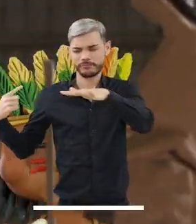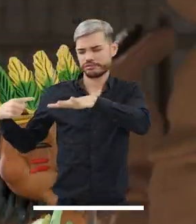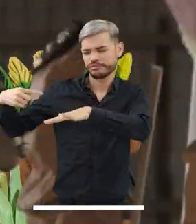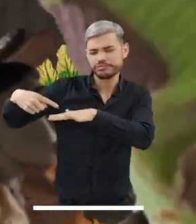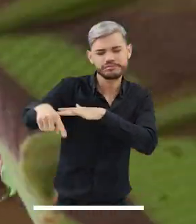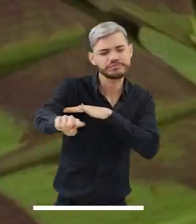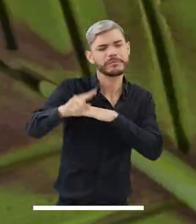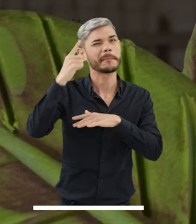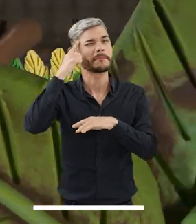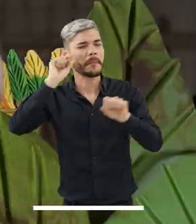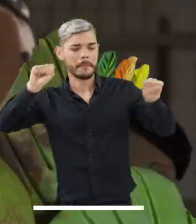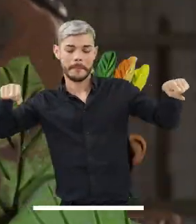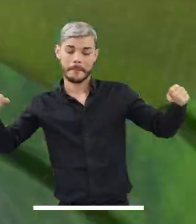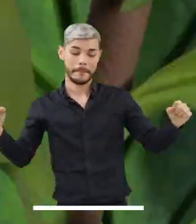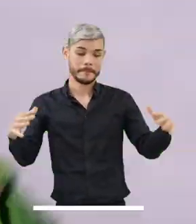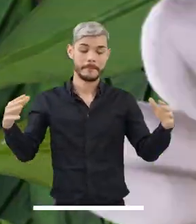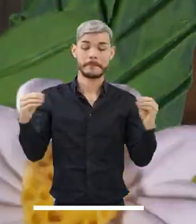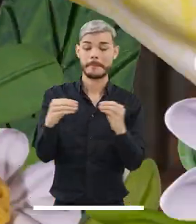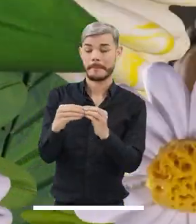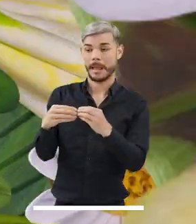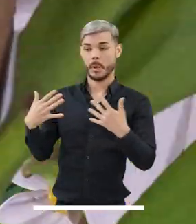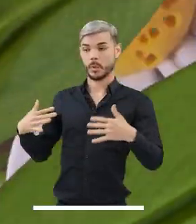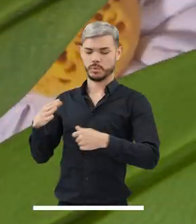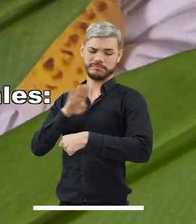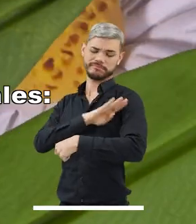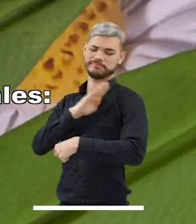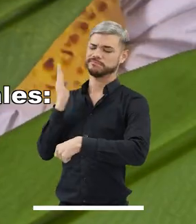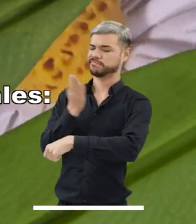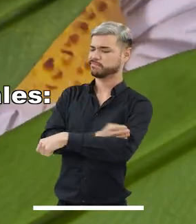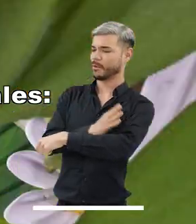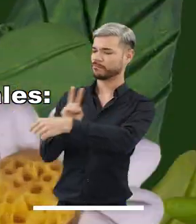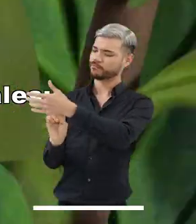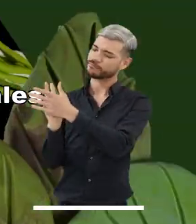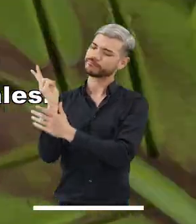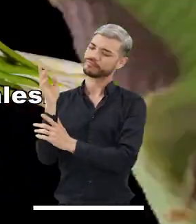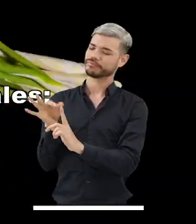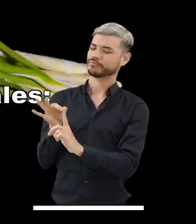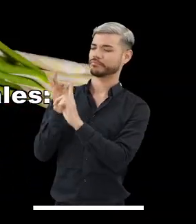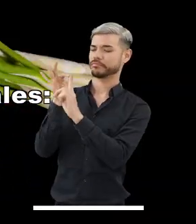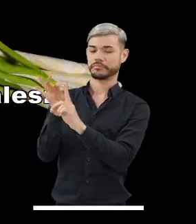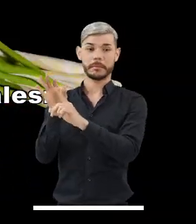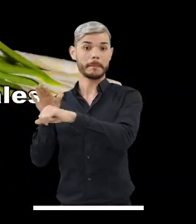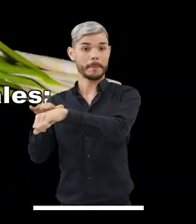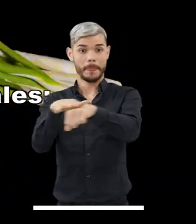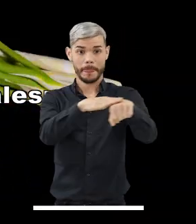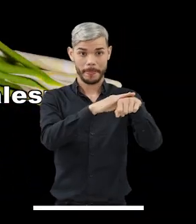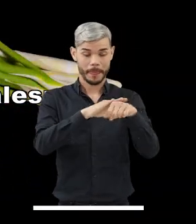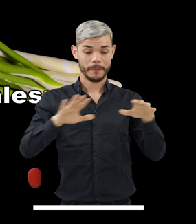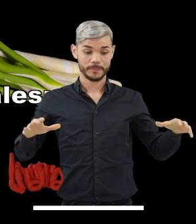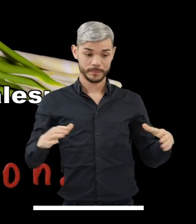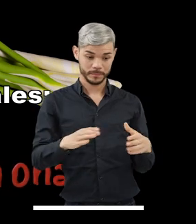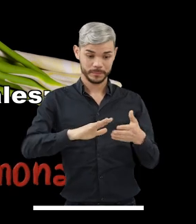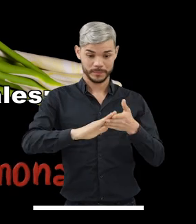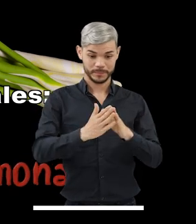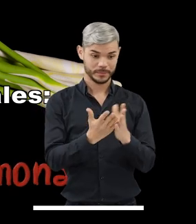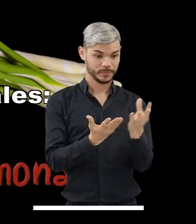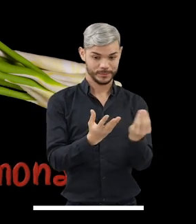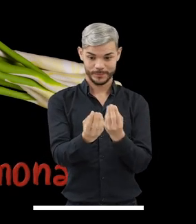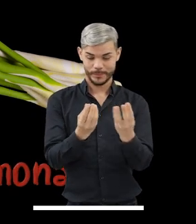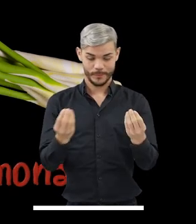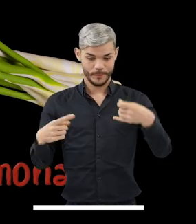mágico-religiosas y el poder de las plantas sagradas. Para los pueblos amazónicos existen dos clases de plantas